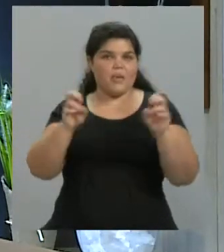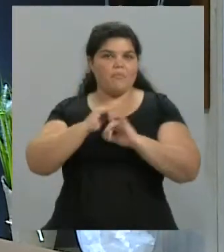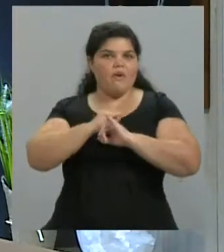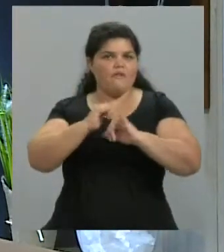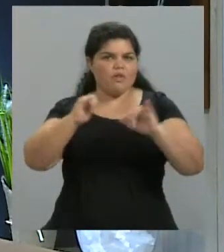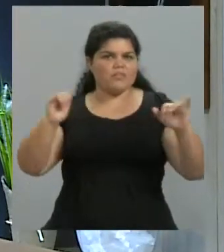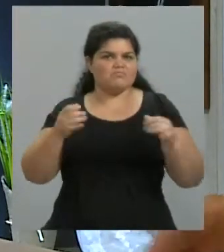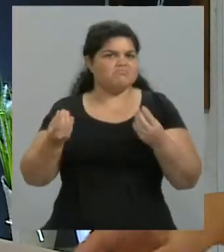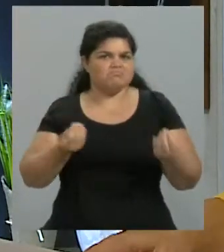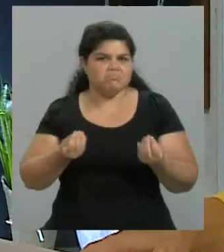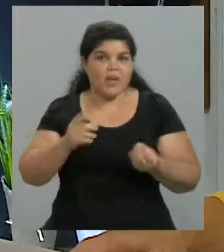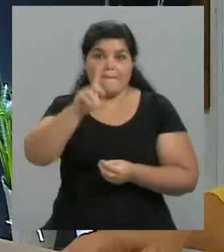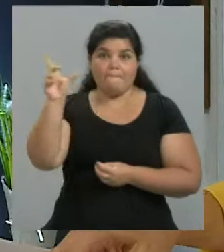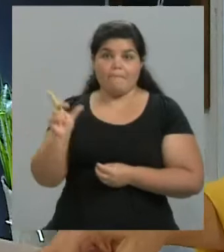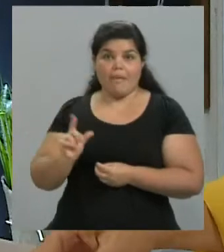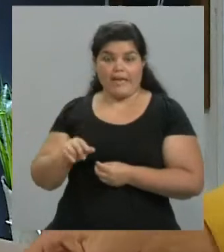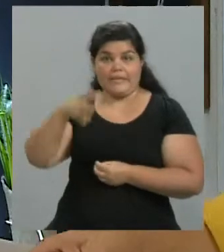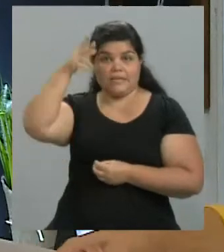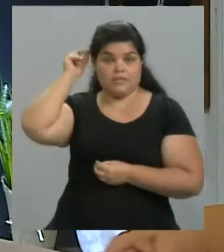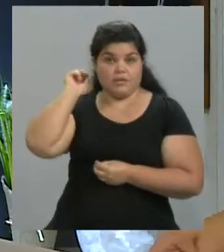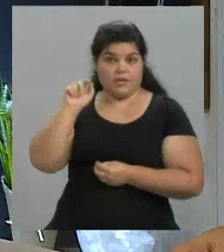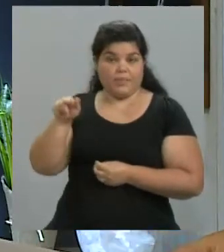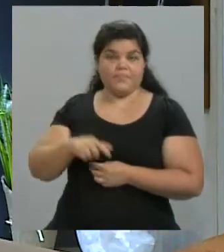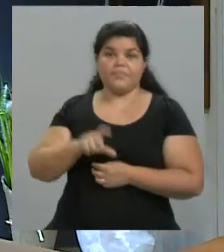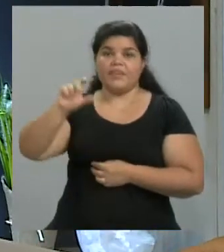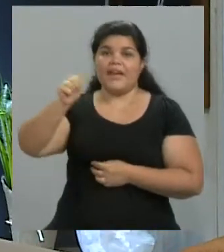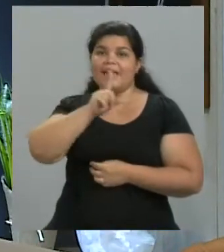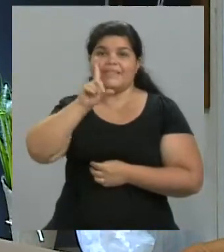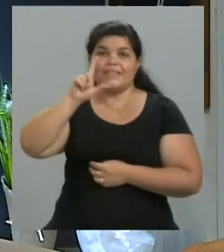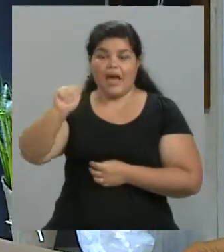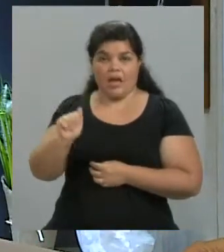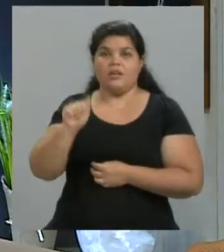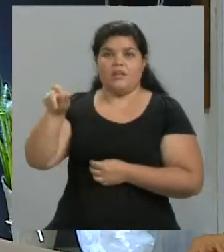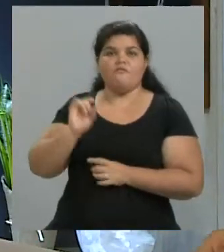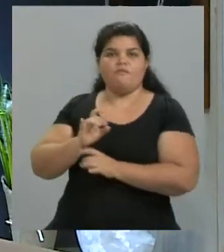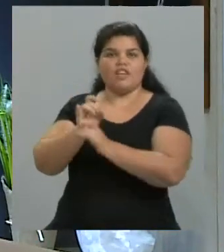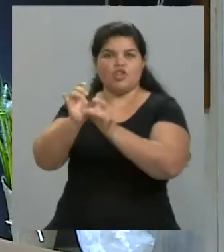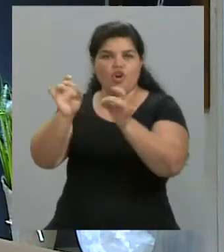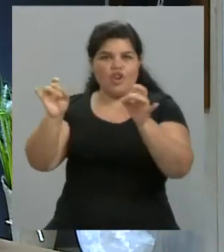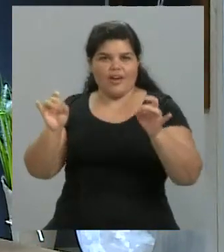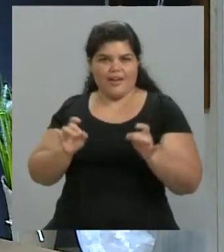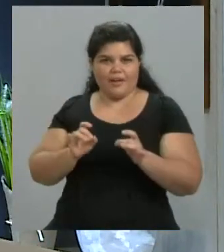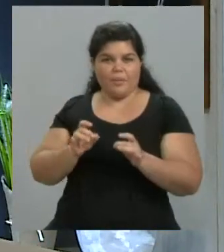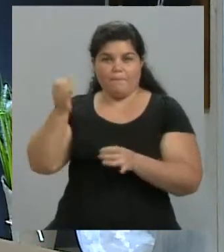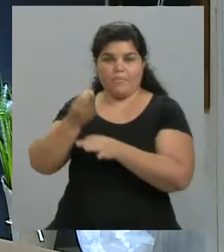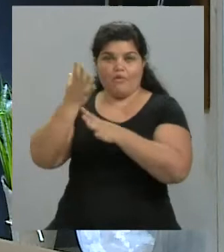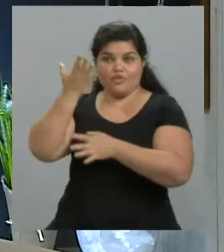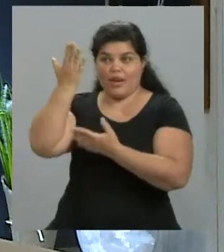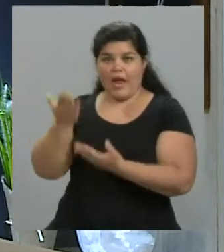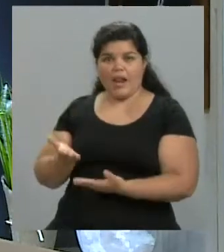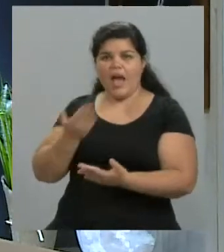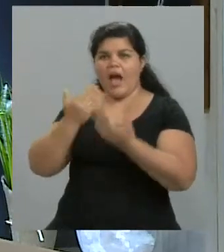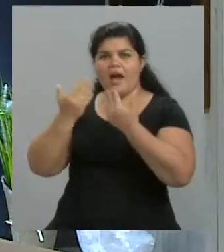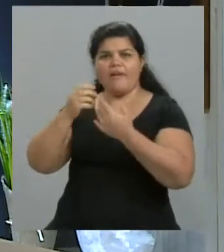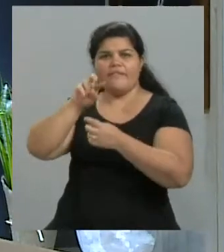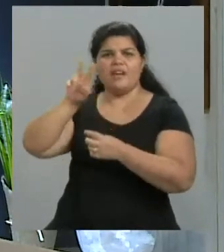vamos a Chile porque estamos en comunicación con Katia Abarca, infectóloga de ese país, para hablar respecto de lo que está pasando en